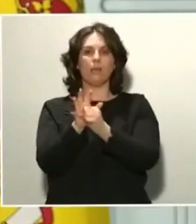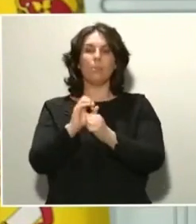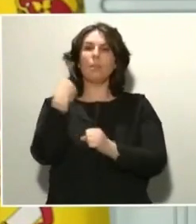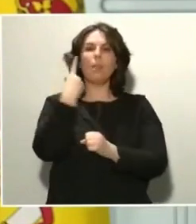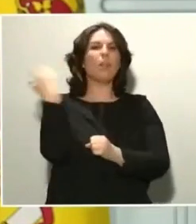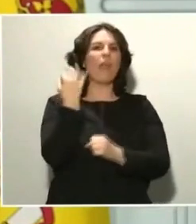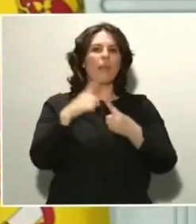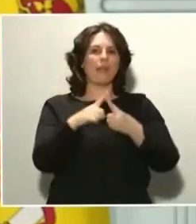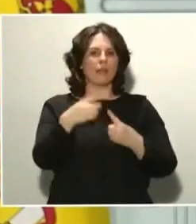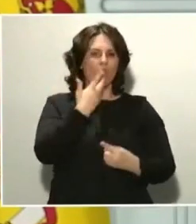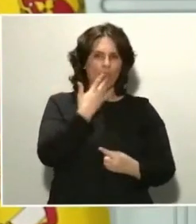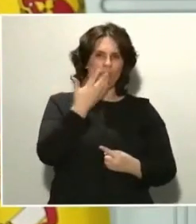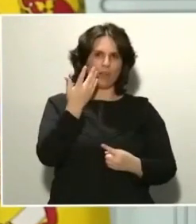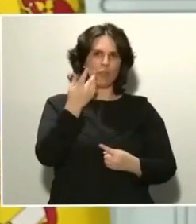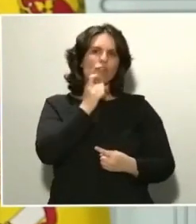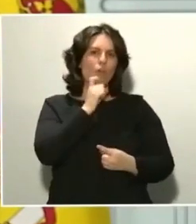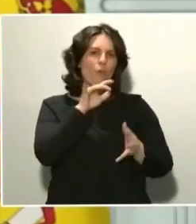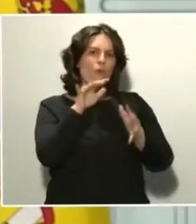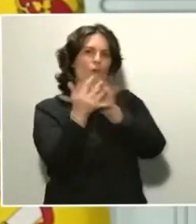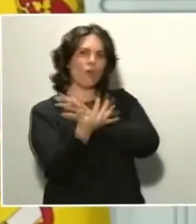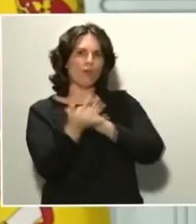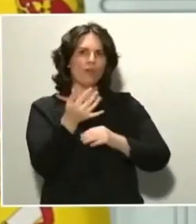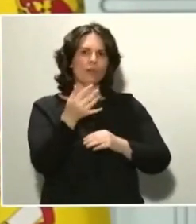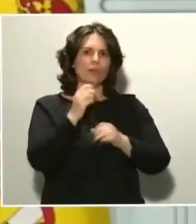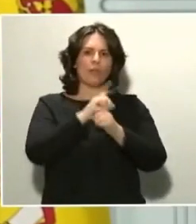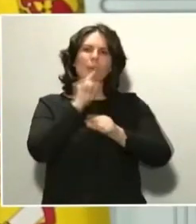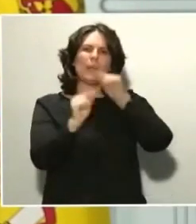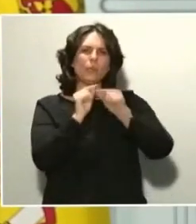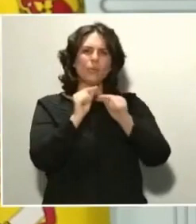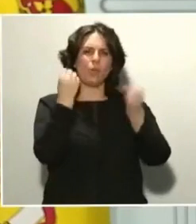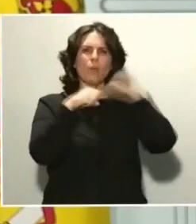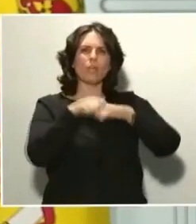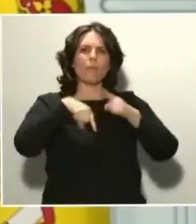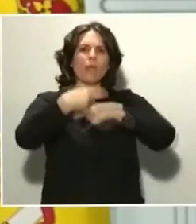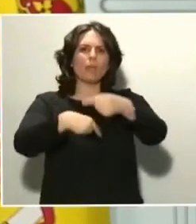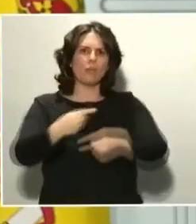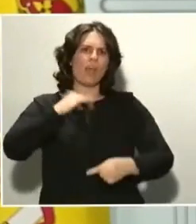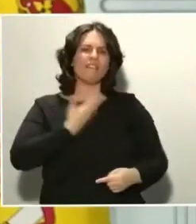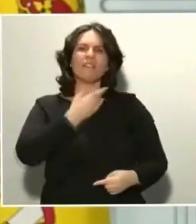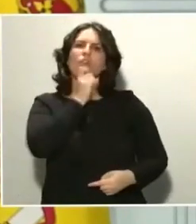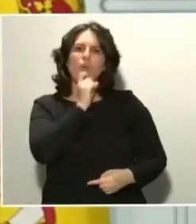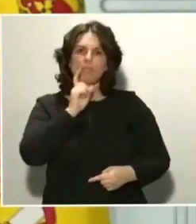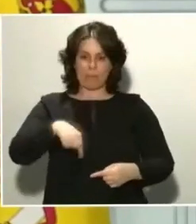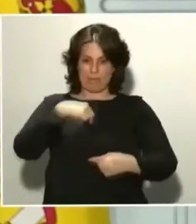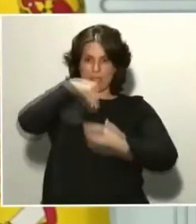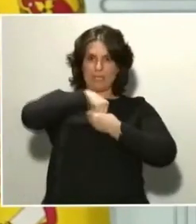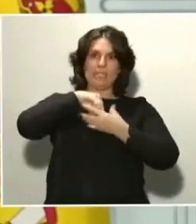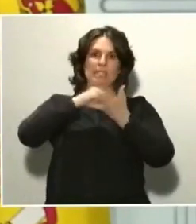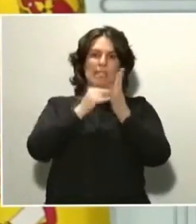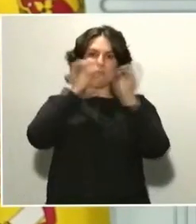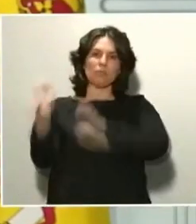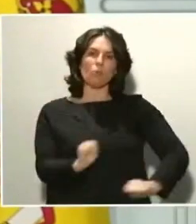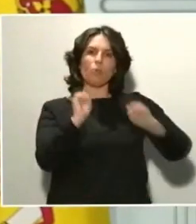y sobre todo, contrastar cómo se defiende nuestro sistema autoinmune y cómo podemos ayudar para conseguir una